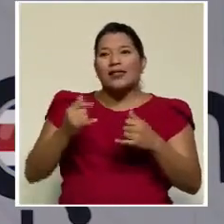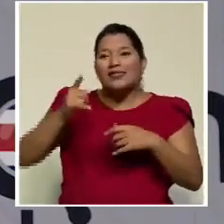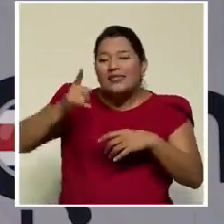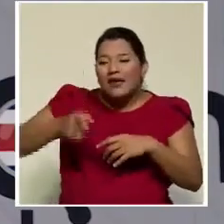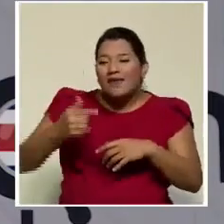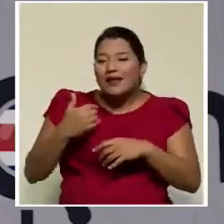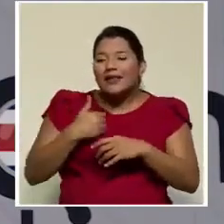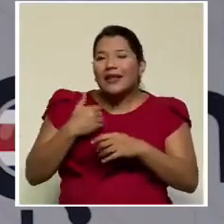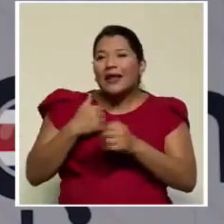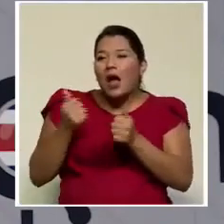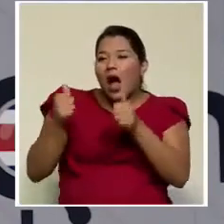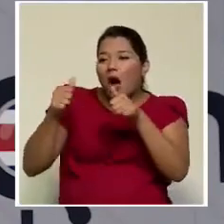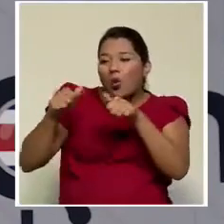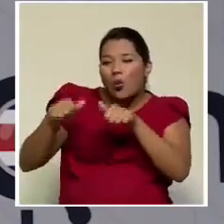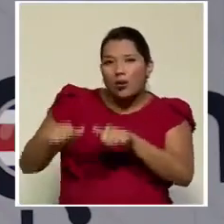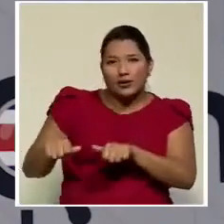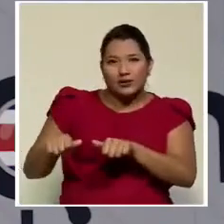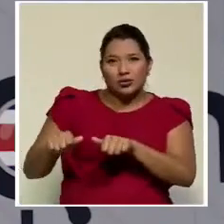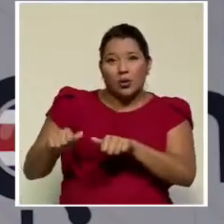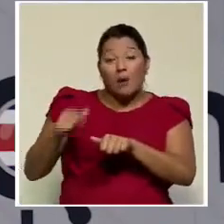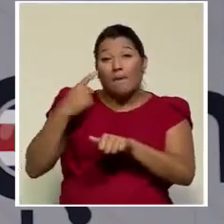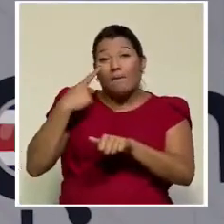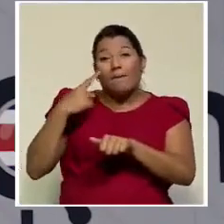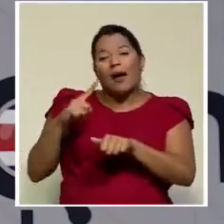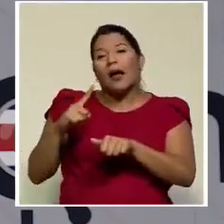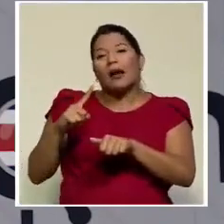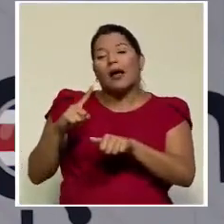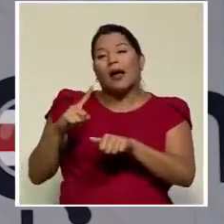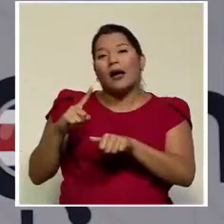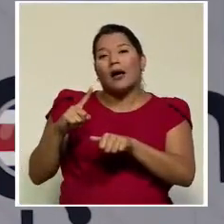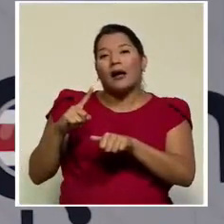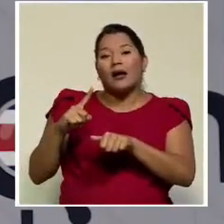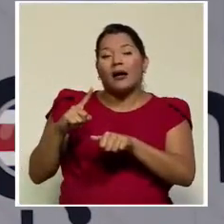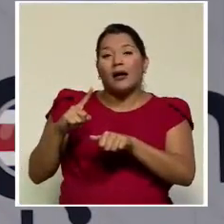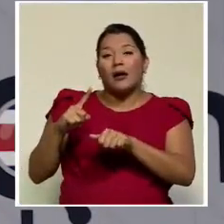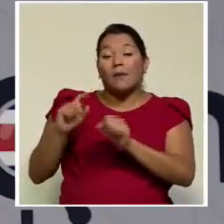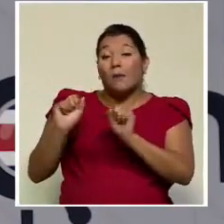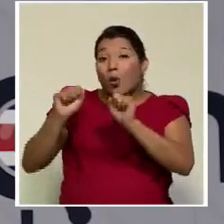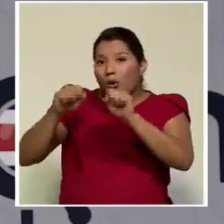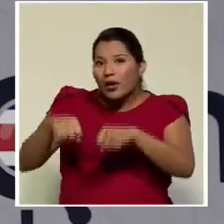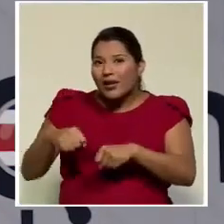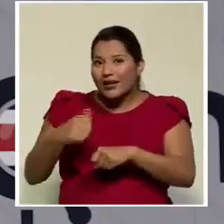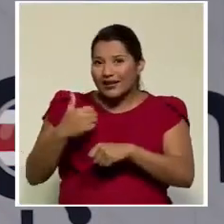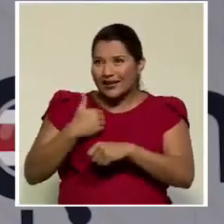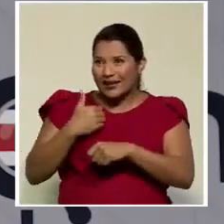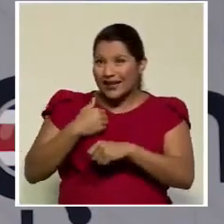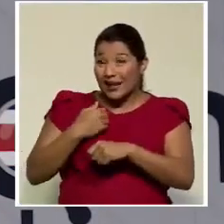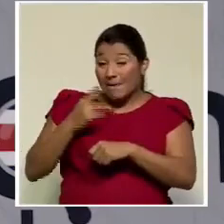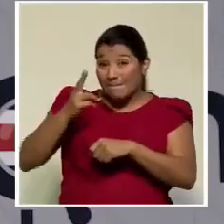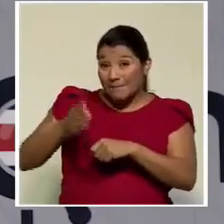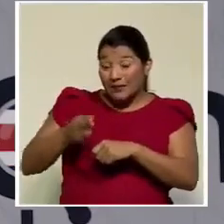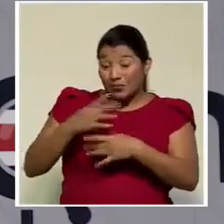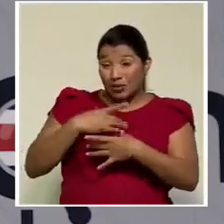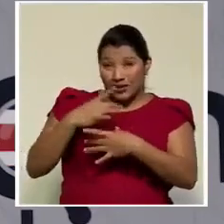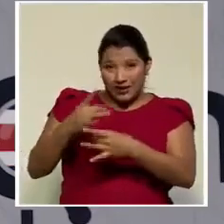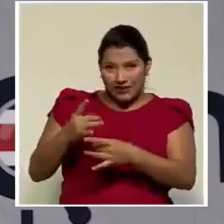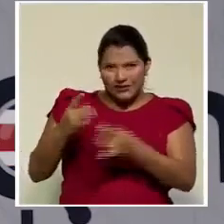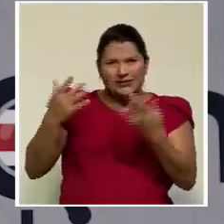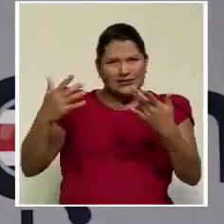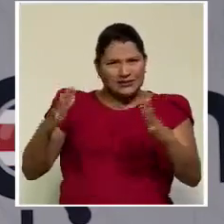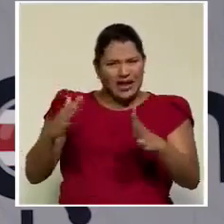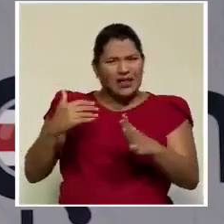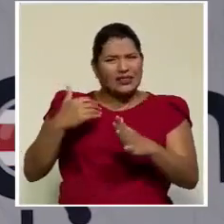tiene que haber una orquestación para que haya un común denominador de intereses. Tenemos ya un